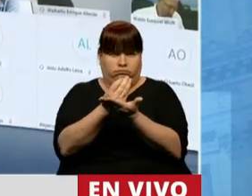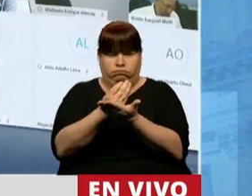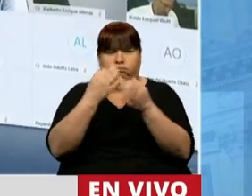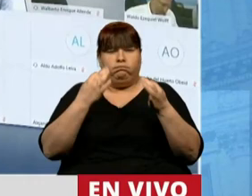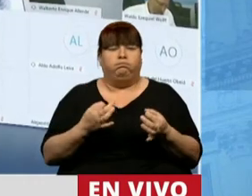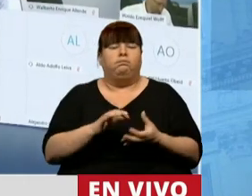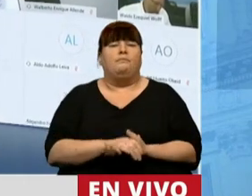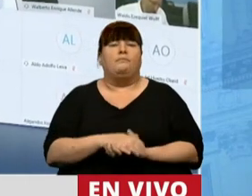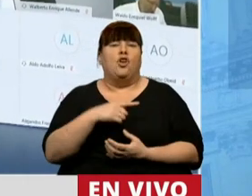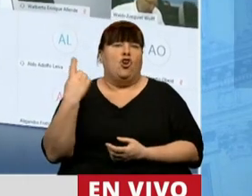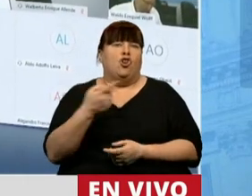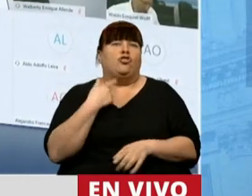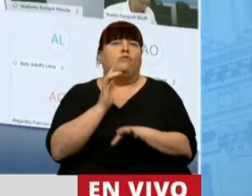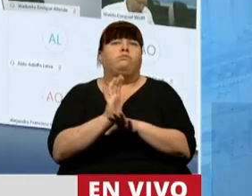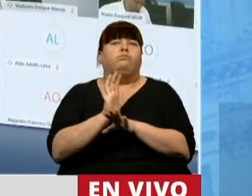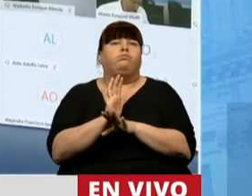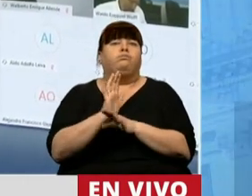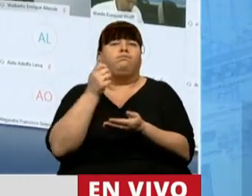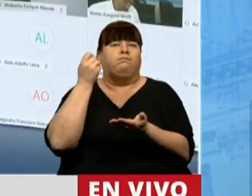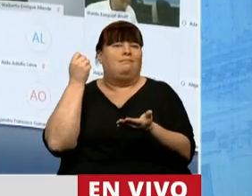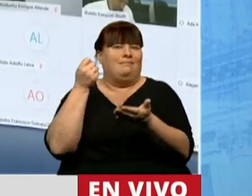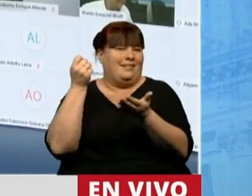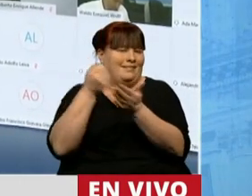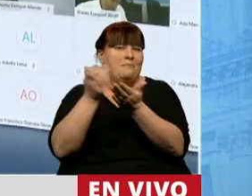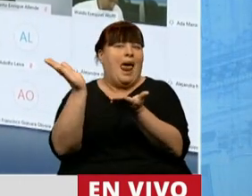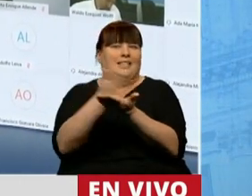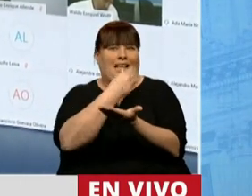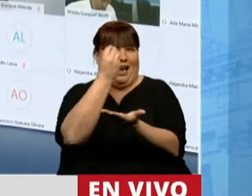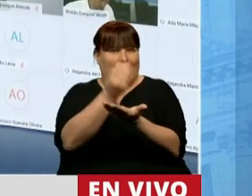concretamente lo que nosotros caracterizamos como un golpe de Estado,